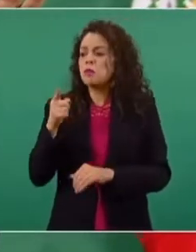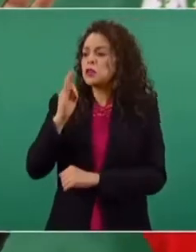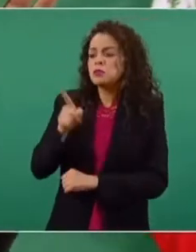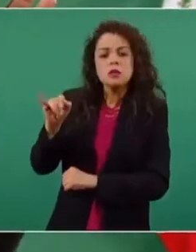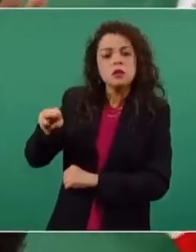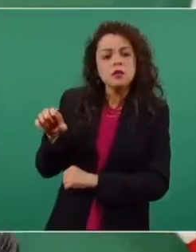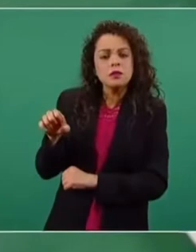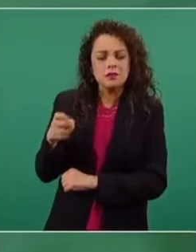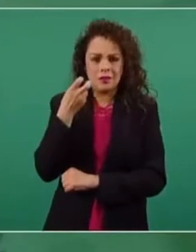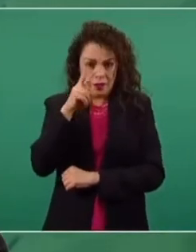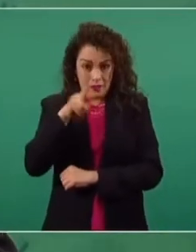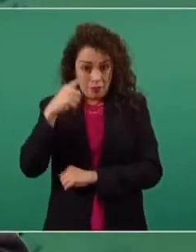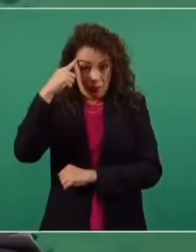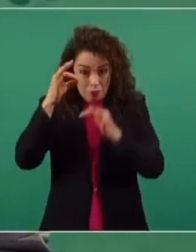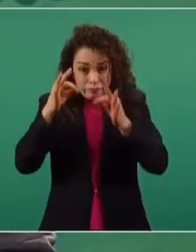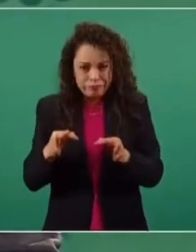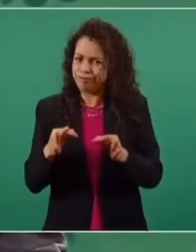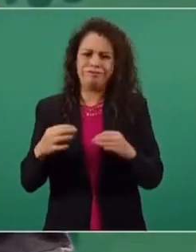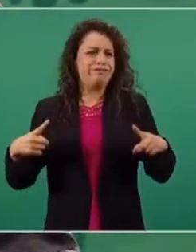lo más ilógico.